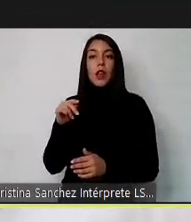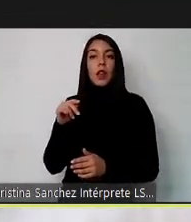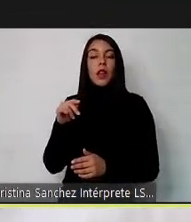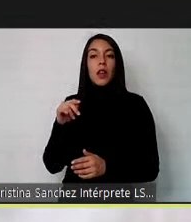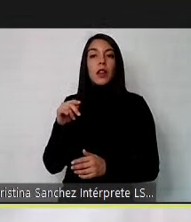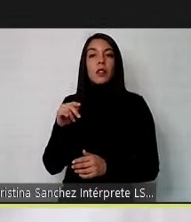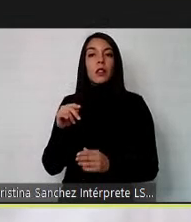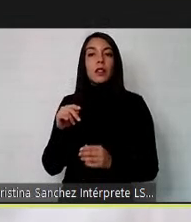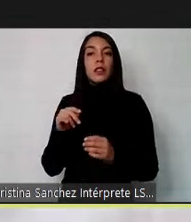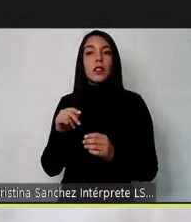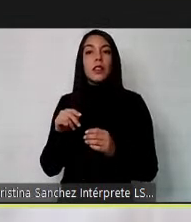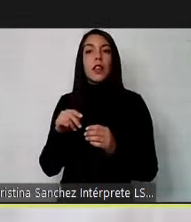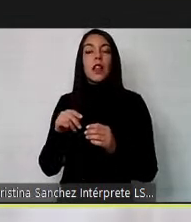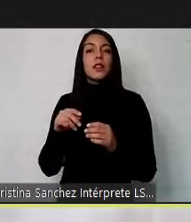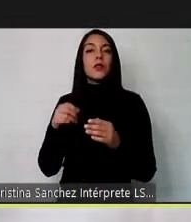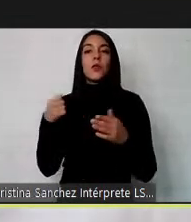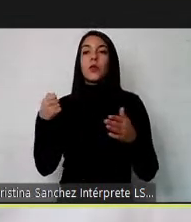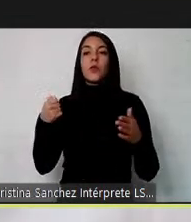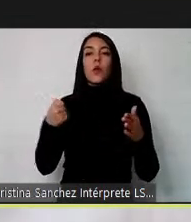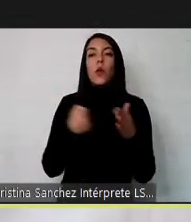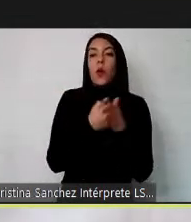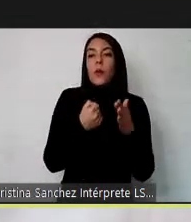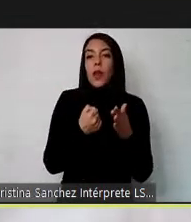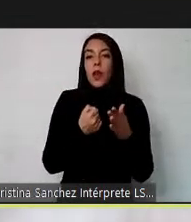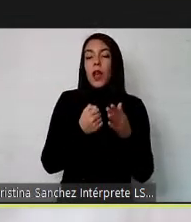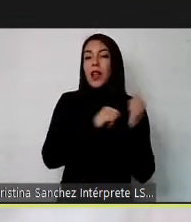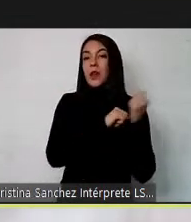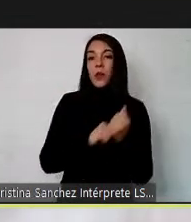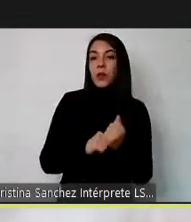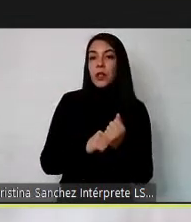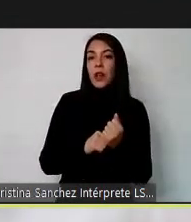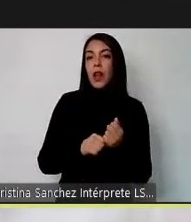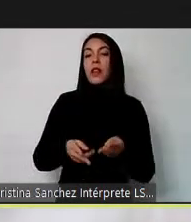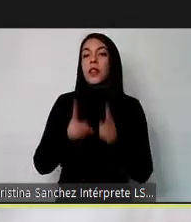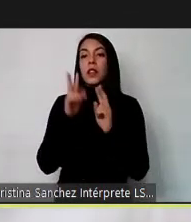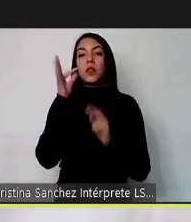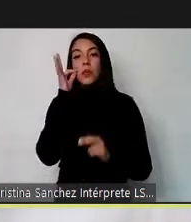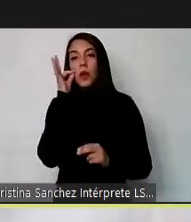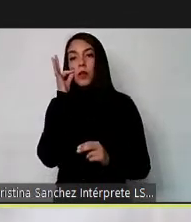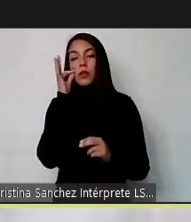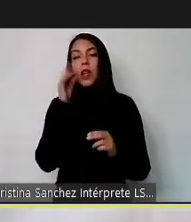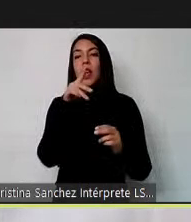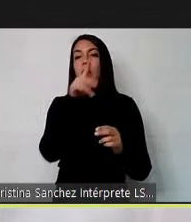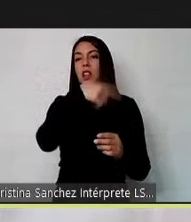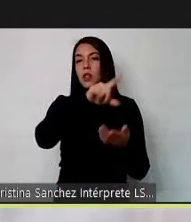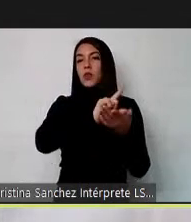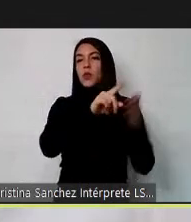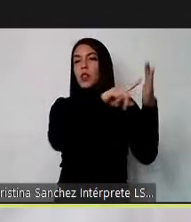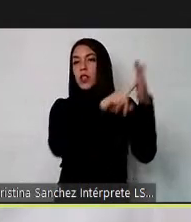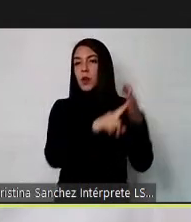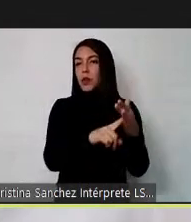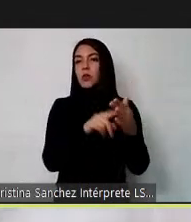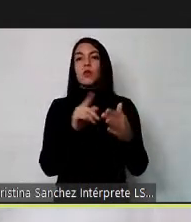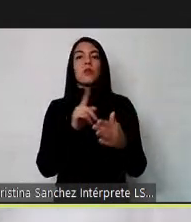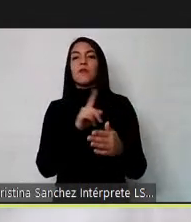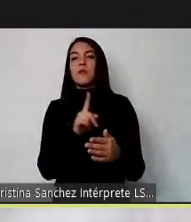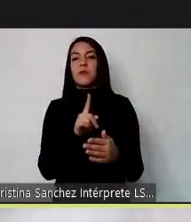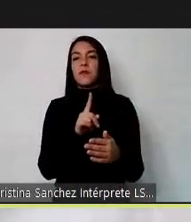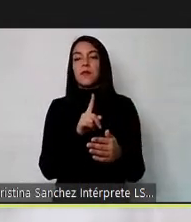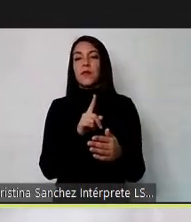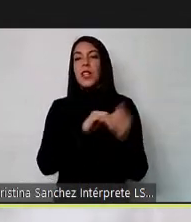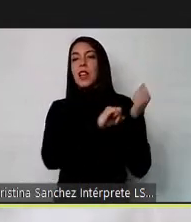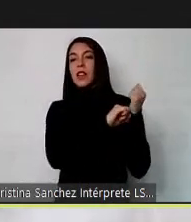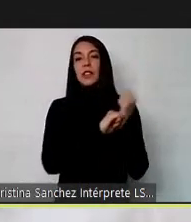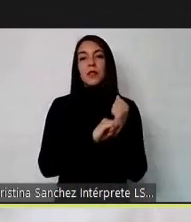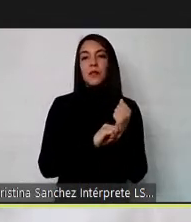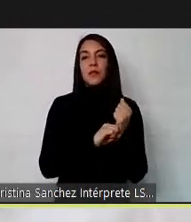atentados contra los derechos humanos tenemos que repudiar esos espacios de discriminación tenemos que propender a la inclusión y sobre todo tenemos que